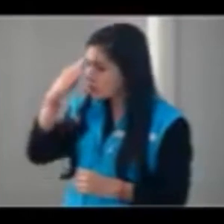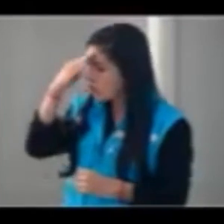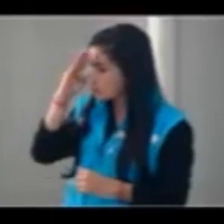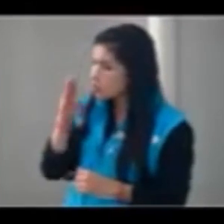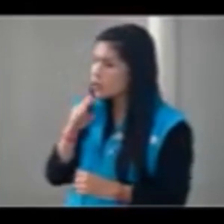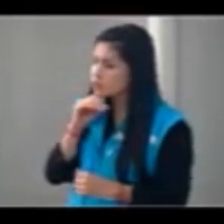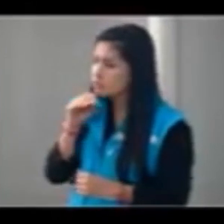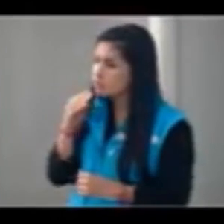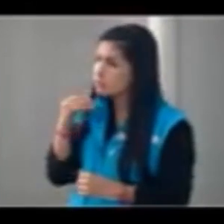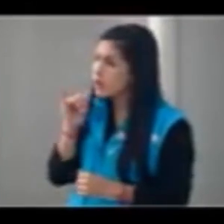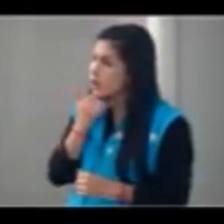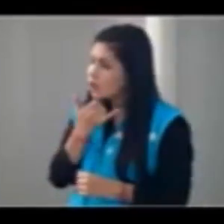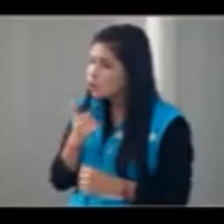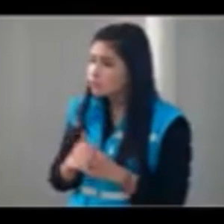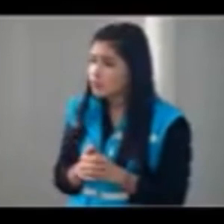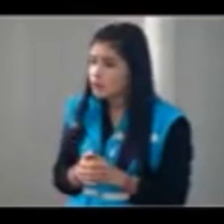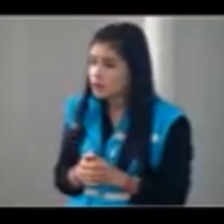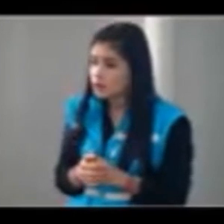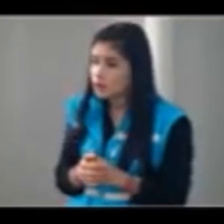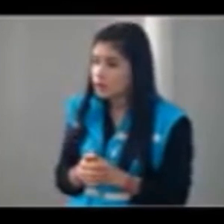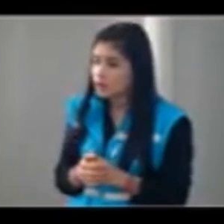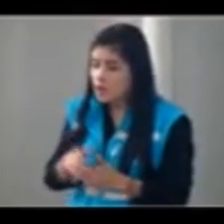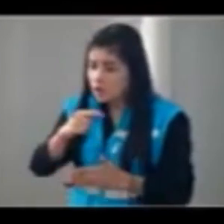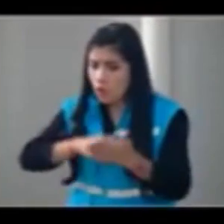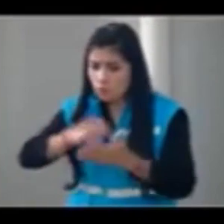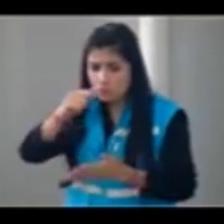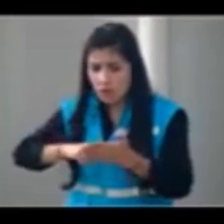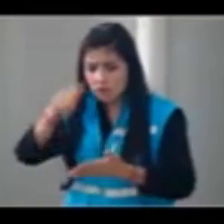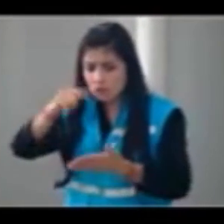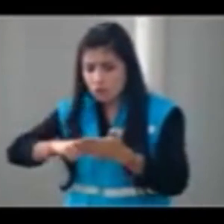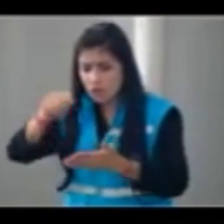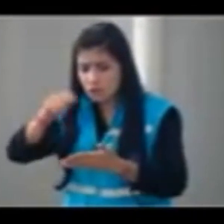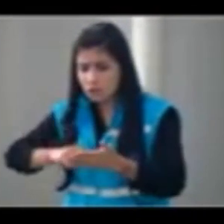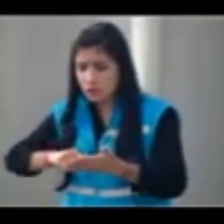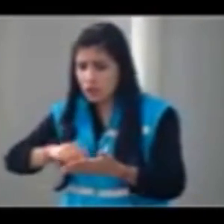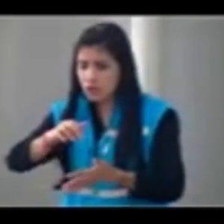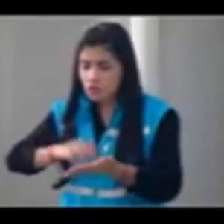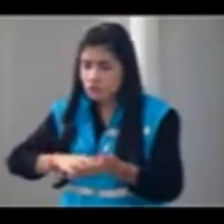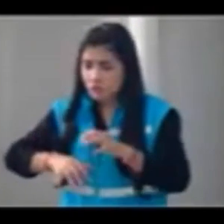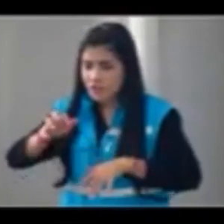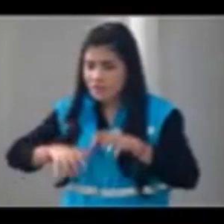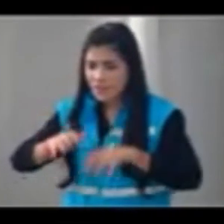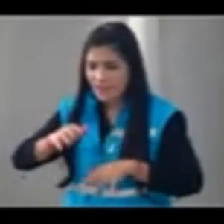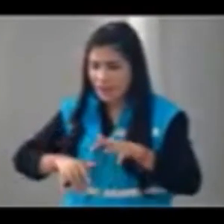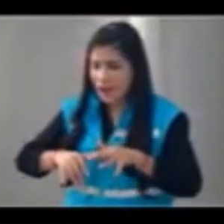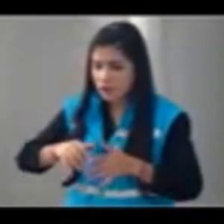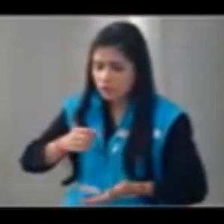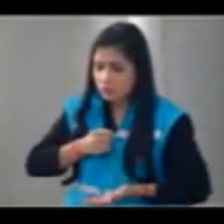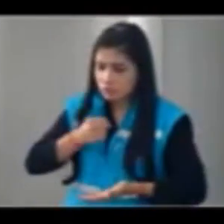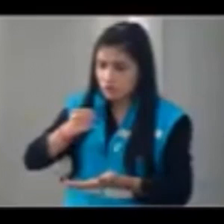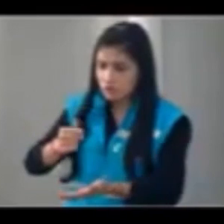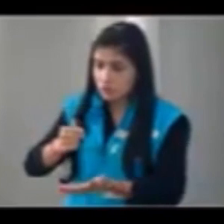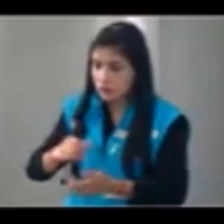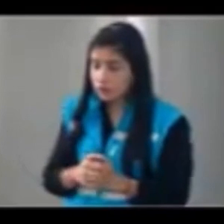cuando llevamos no sé cuánto tiempo hablando de presuntos contratos irregulares del secretario de Hacienda con sus familiares a través de Metro Salud no merece una nota eso